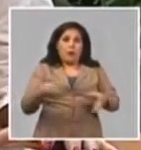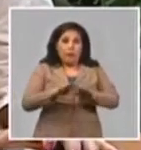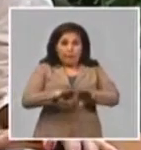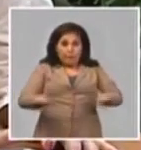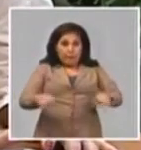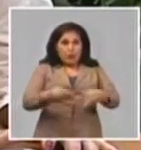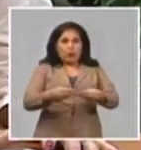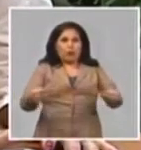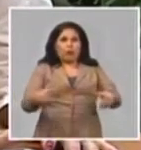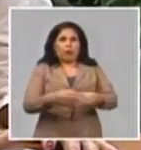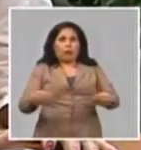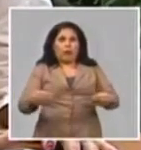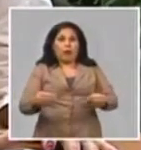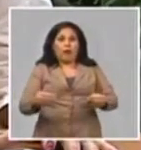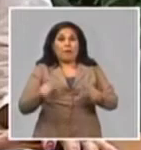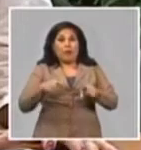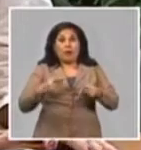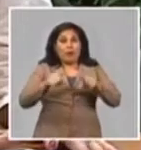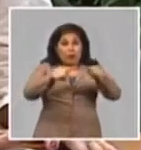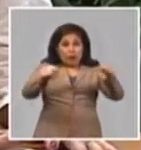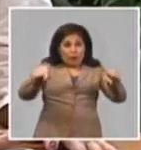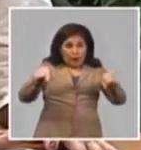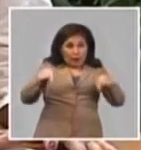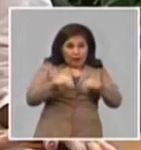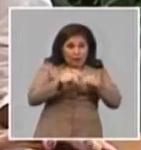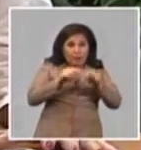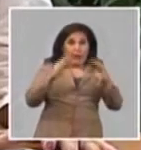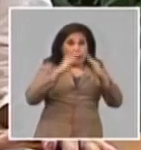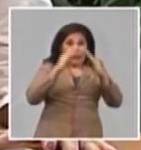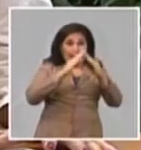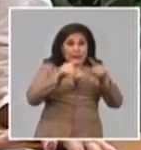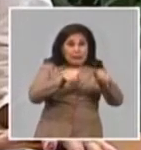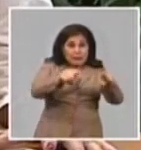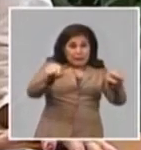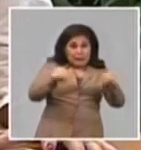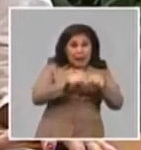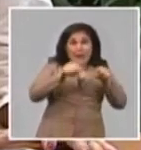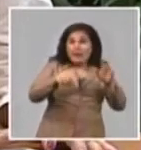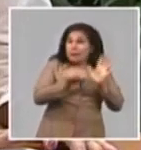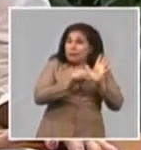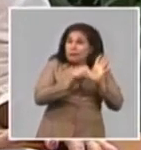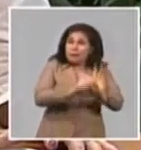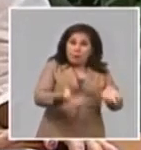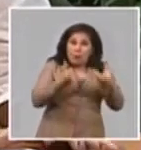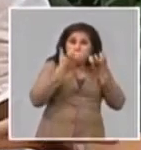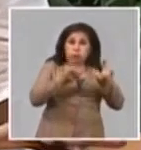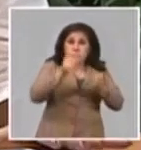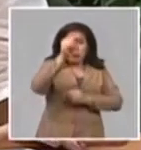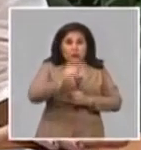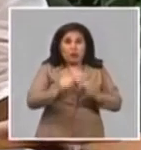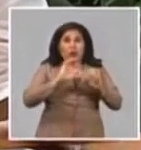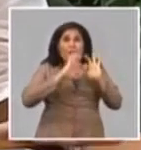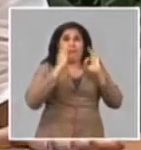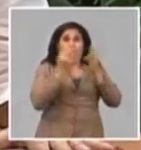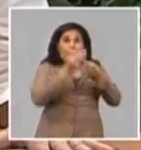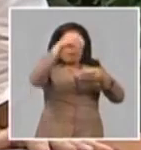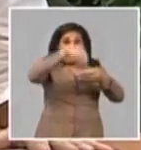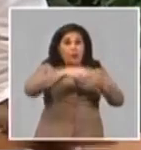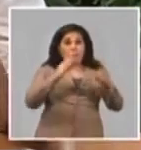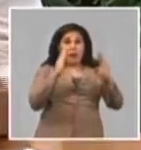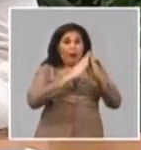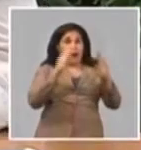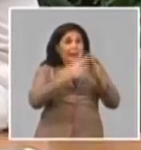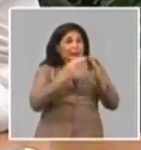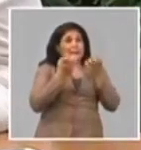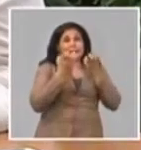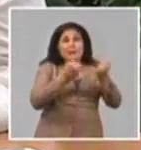En el caso de la cuartería, que es otra de las comisiones de precariedad con las que trabajamos con mucha fuerza para ir